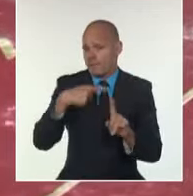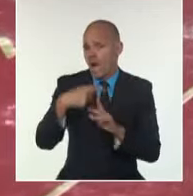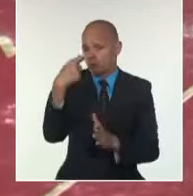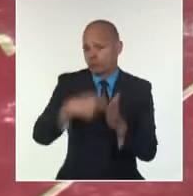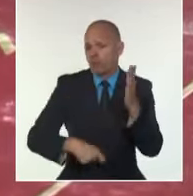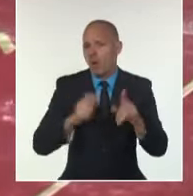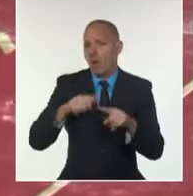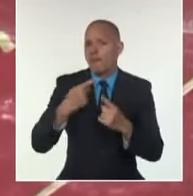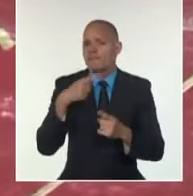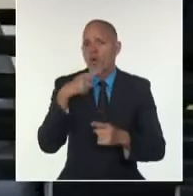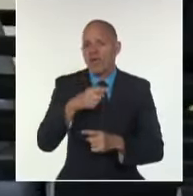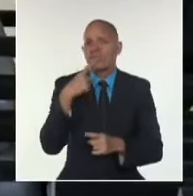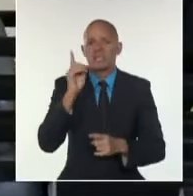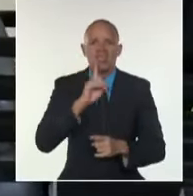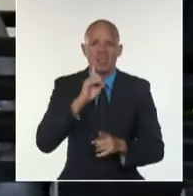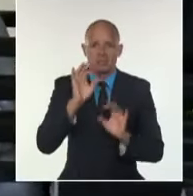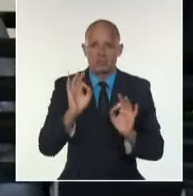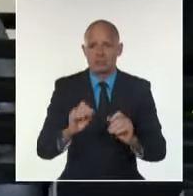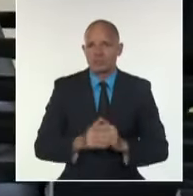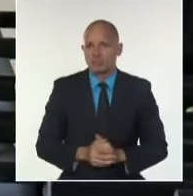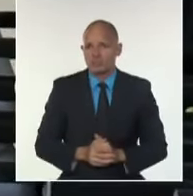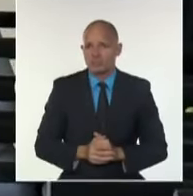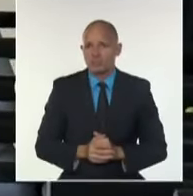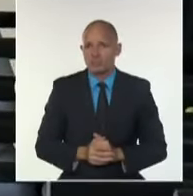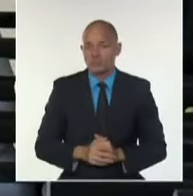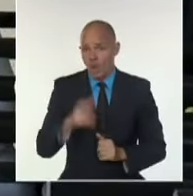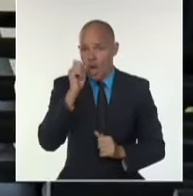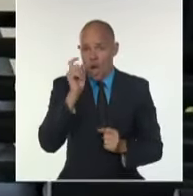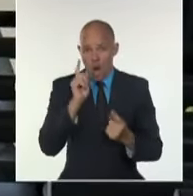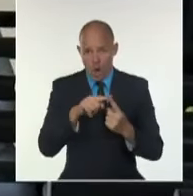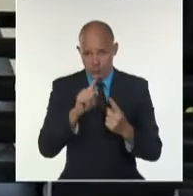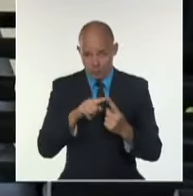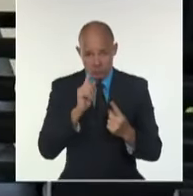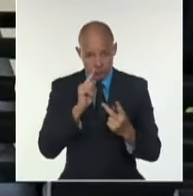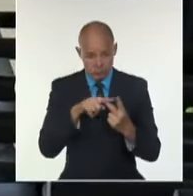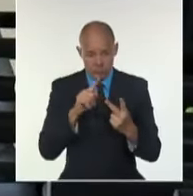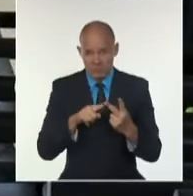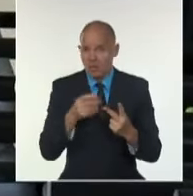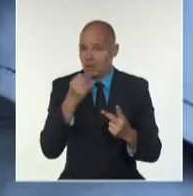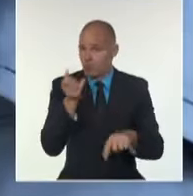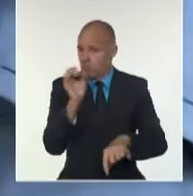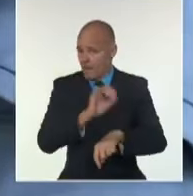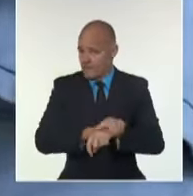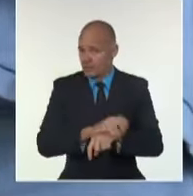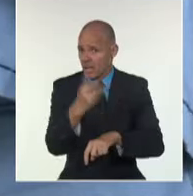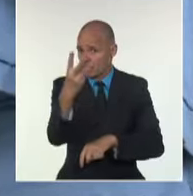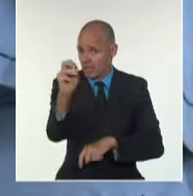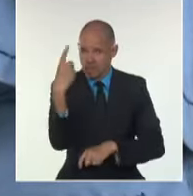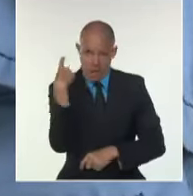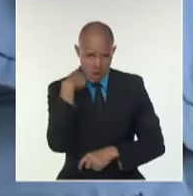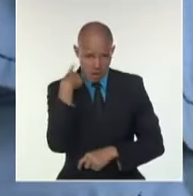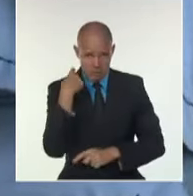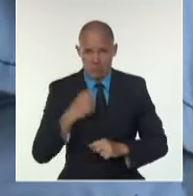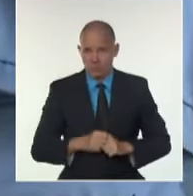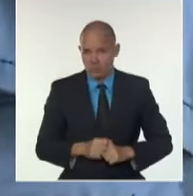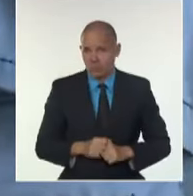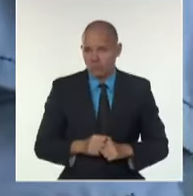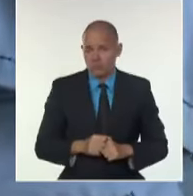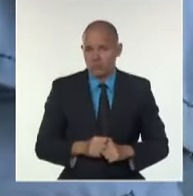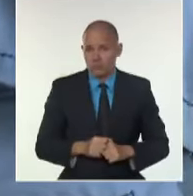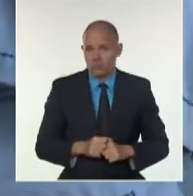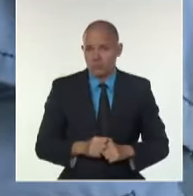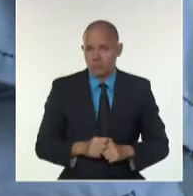por los delitos cometidos. Con sanciones que pueden llegar hasta 30 años de privación de libertad por este y otros delitos,